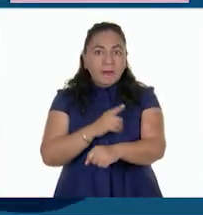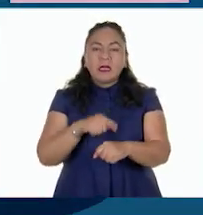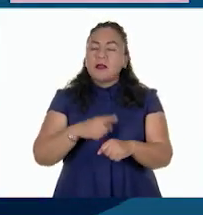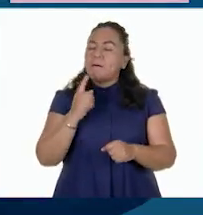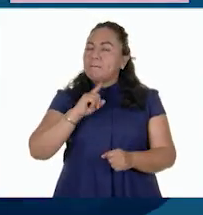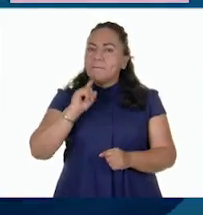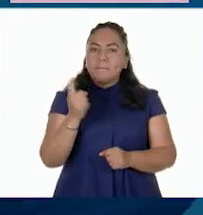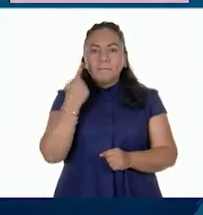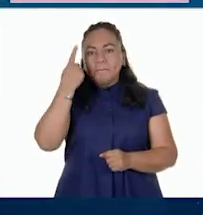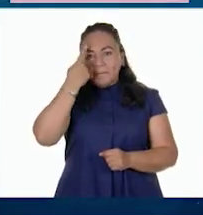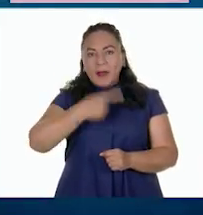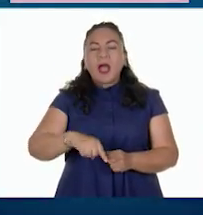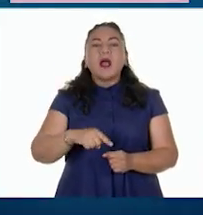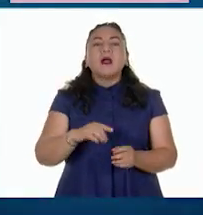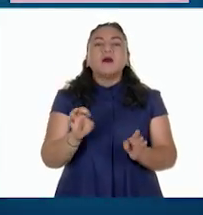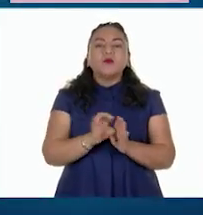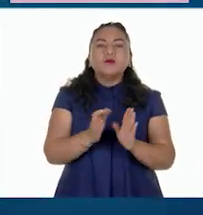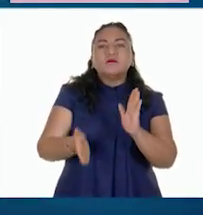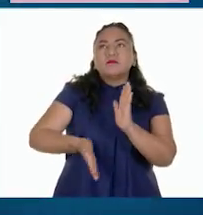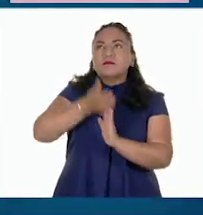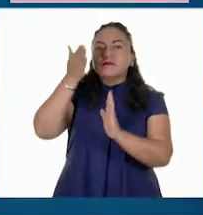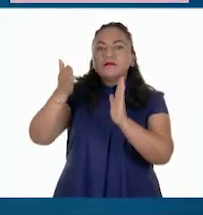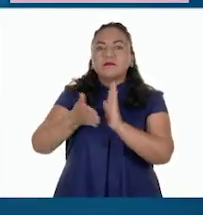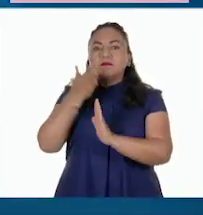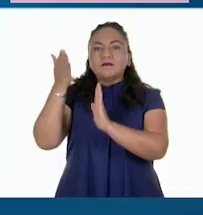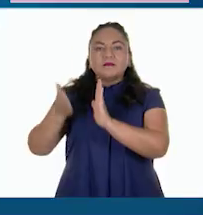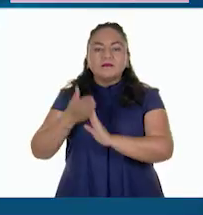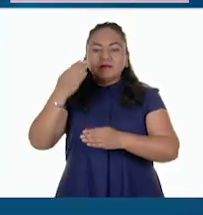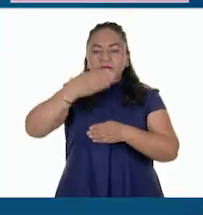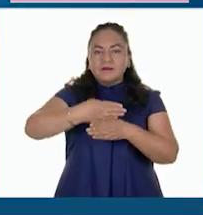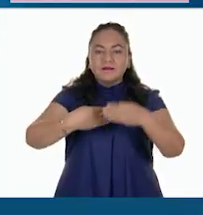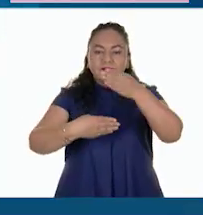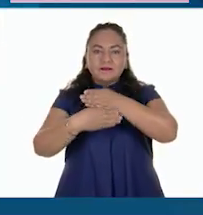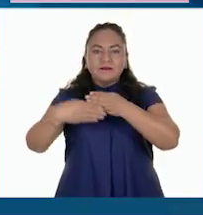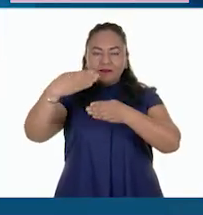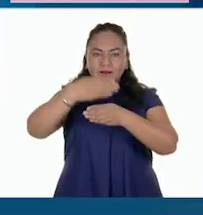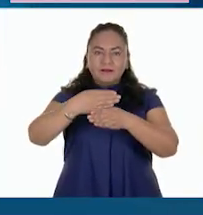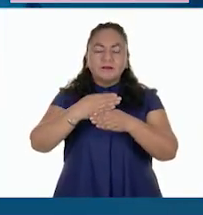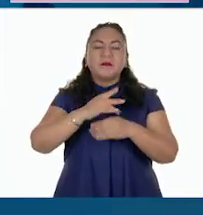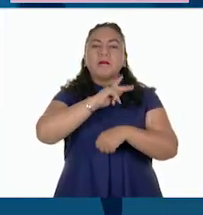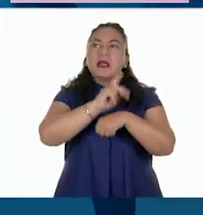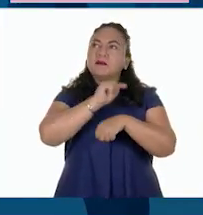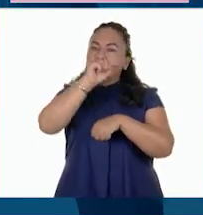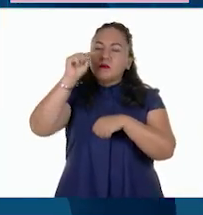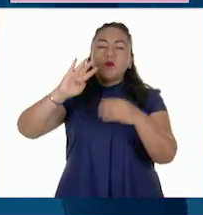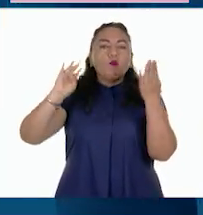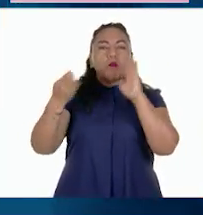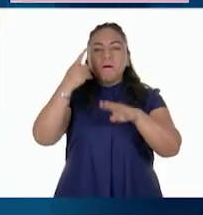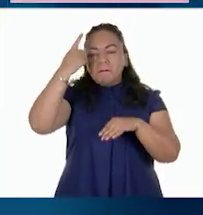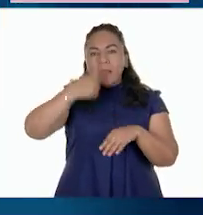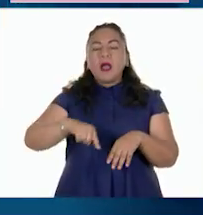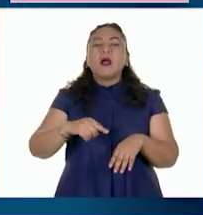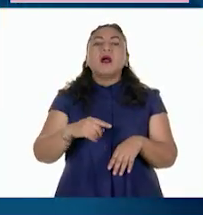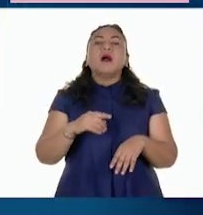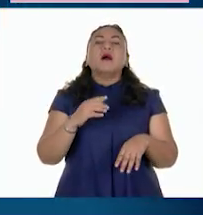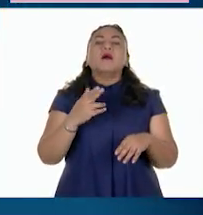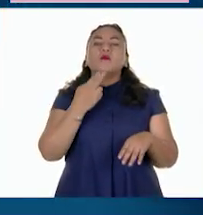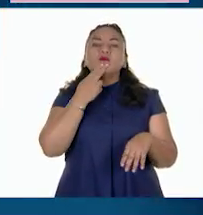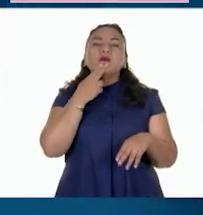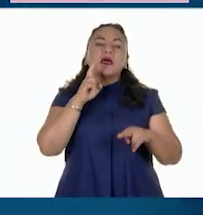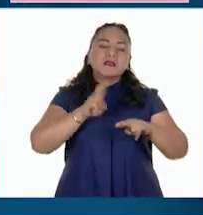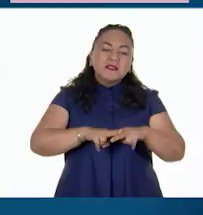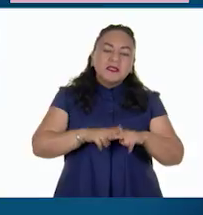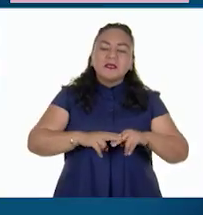material para la construcción de vivienda en muchos países y se utiliza en todo el mundo para fabricar mobiliario,